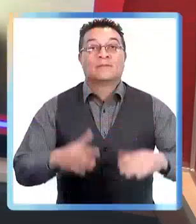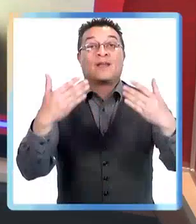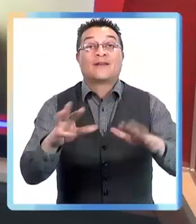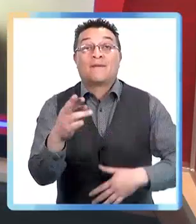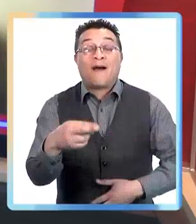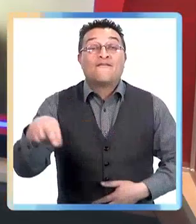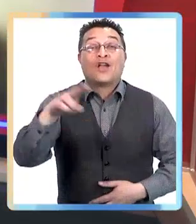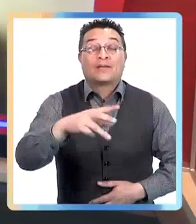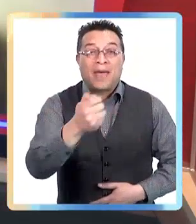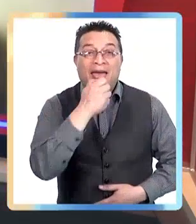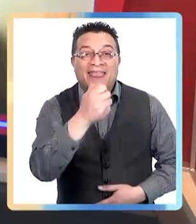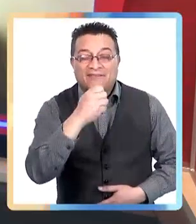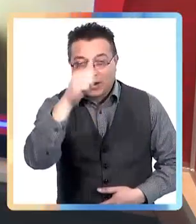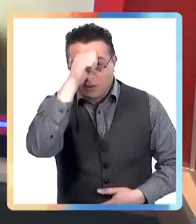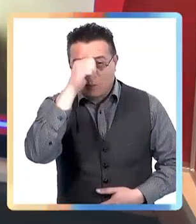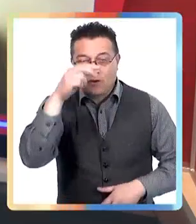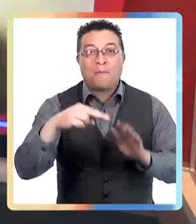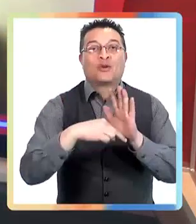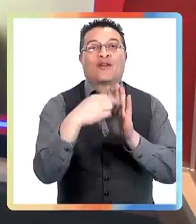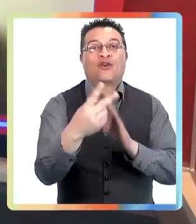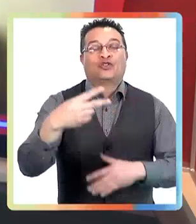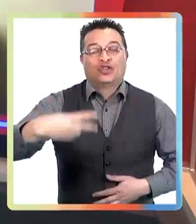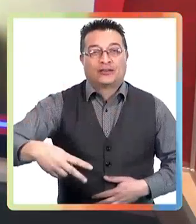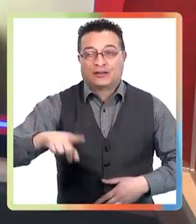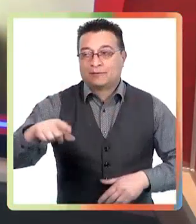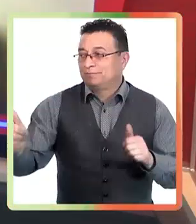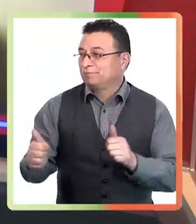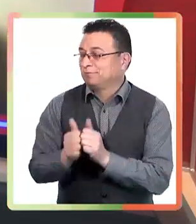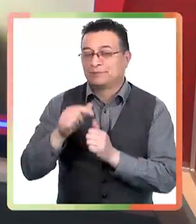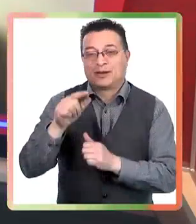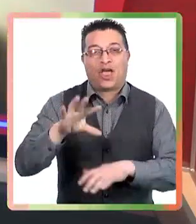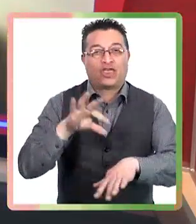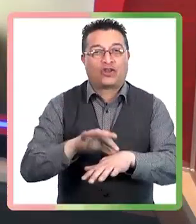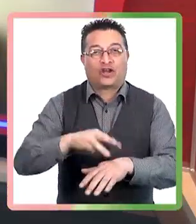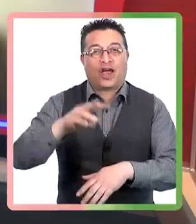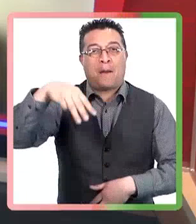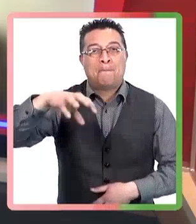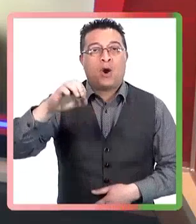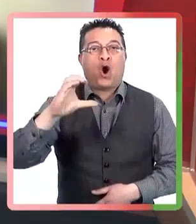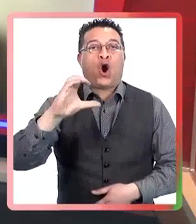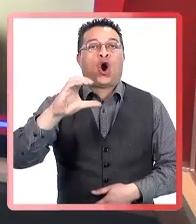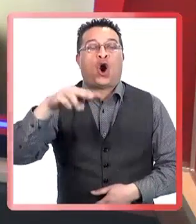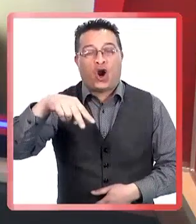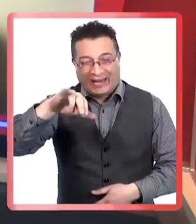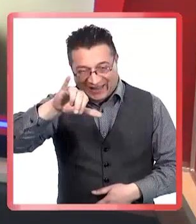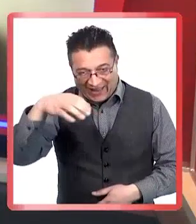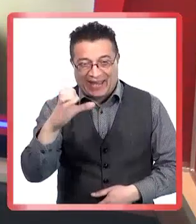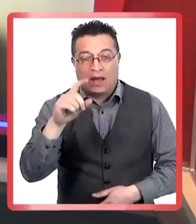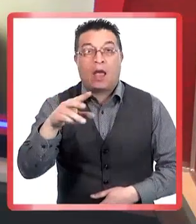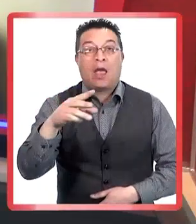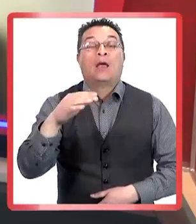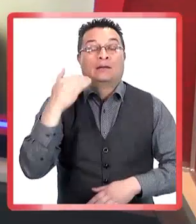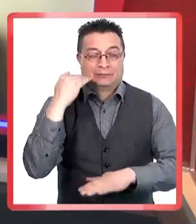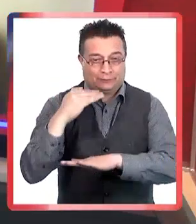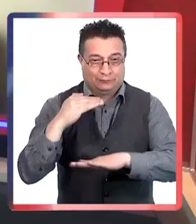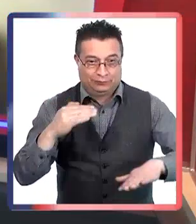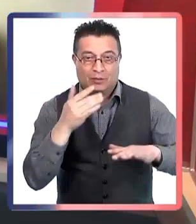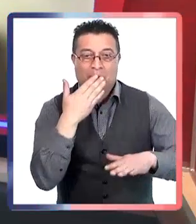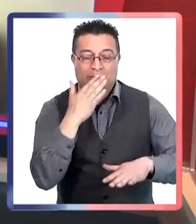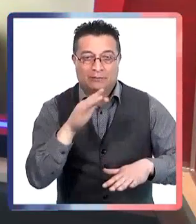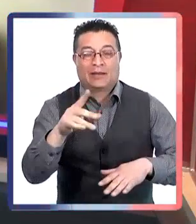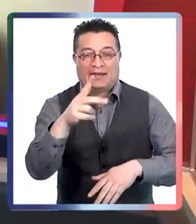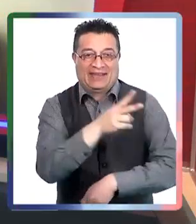Ya estamos de vuelta con la entrevista del domingo de Portavoz Noticias. Hoy nos acompaña la doctora Marcela Monge. La tenemos ahí en pantalla. Pediatra, jefa de áreas